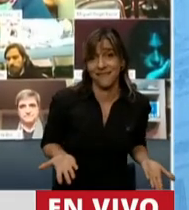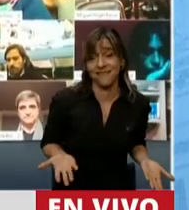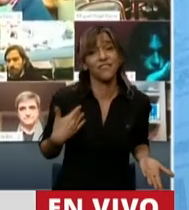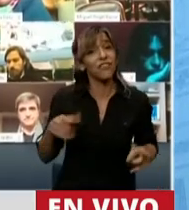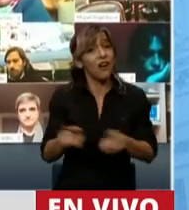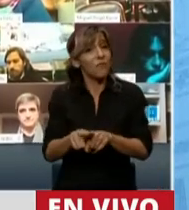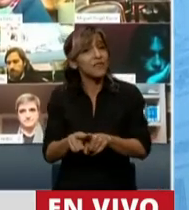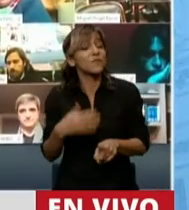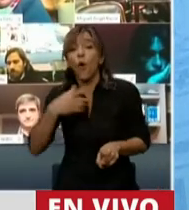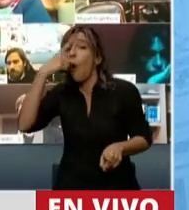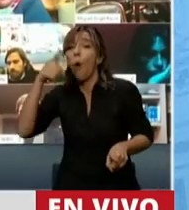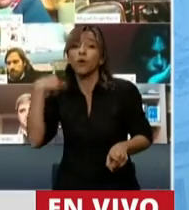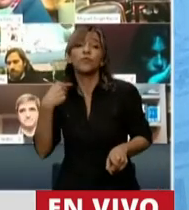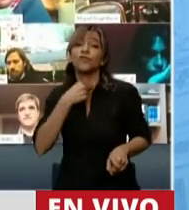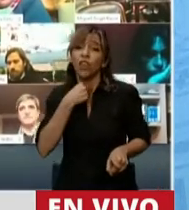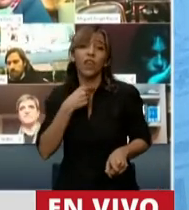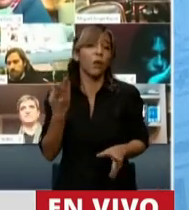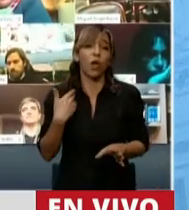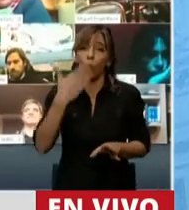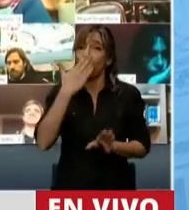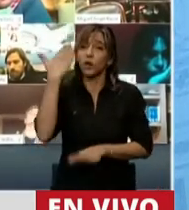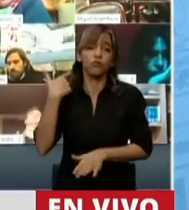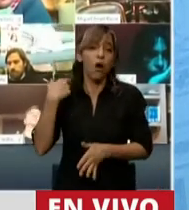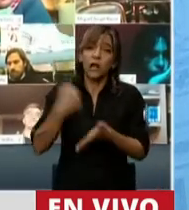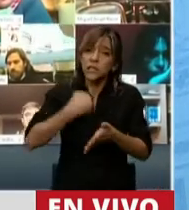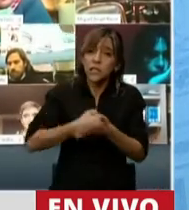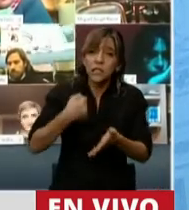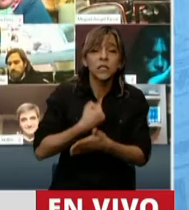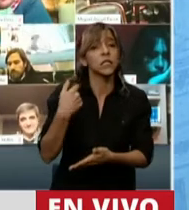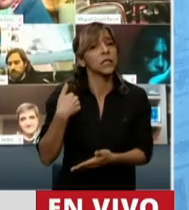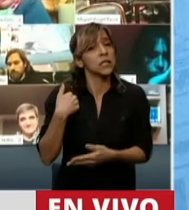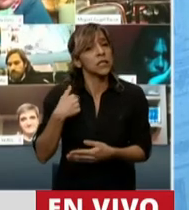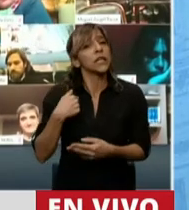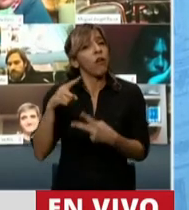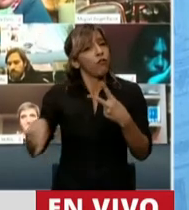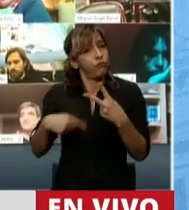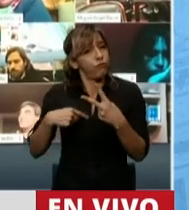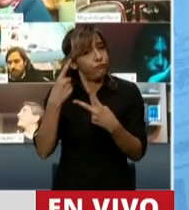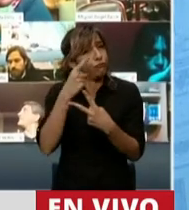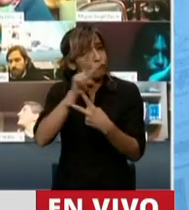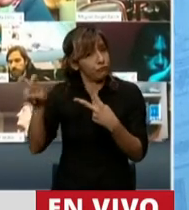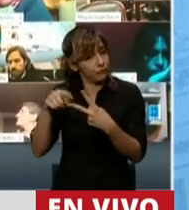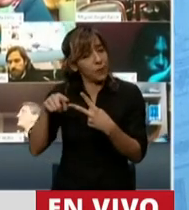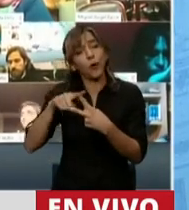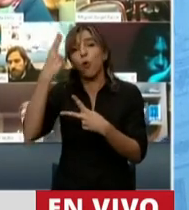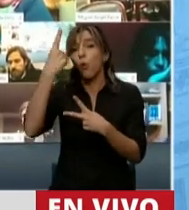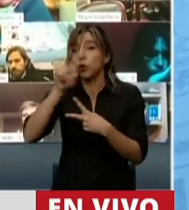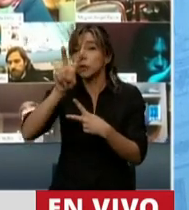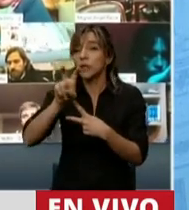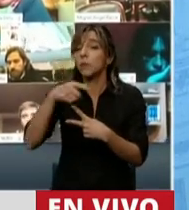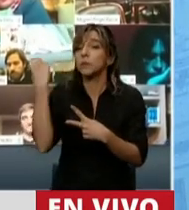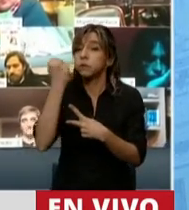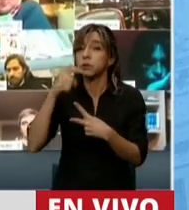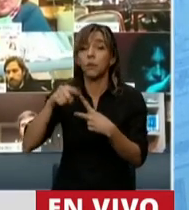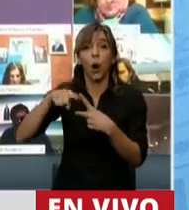peleado desde que estoy en esta Cámara y me gusta ser como un tábano y está relacionado con dos temas. Uno, vence el año que viene el fondo